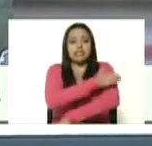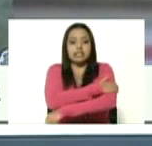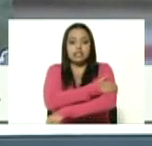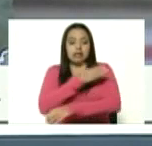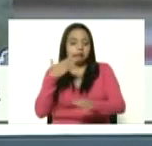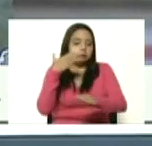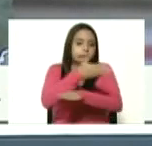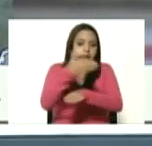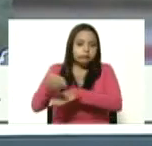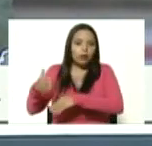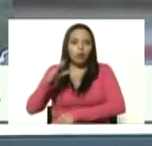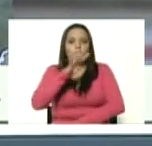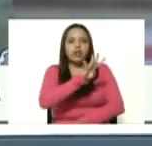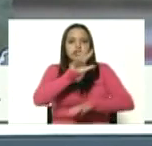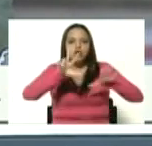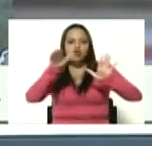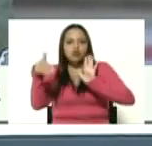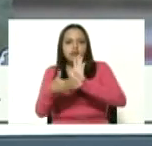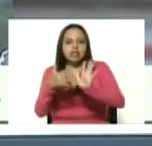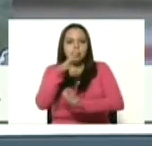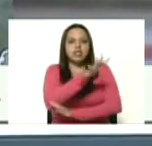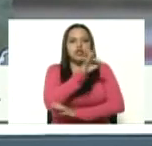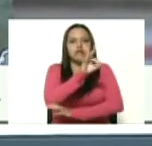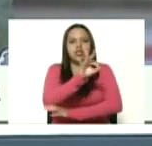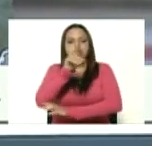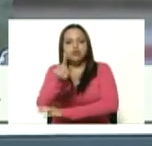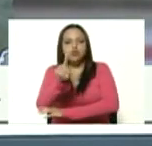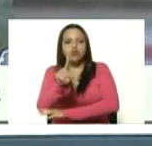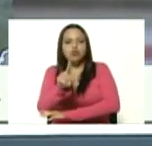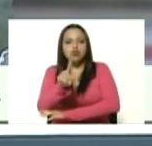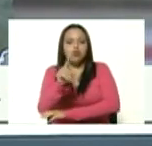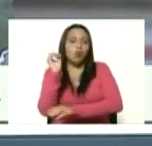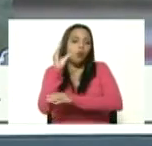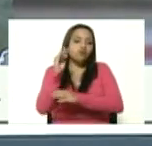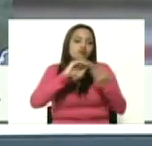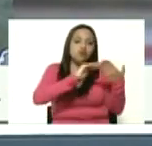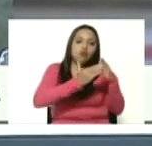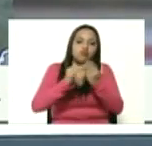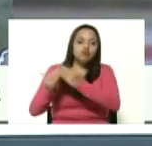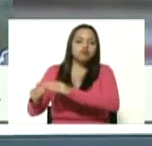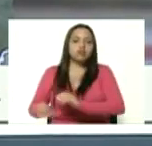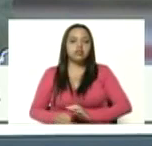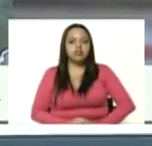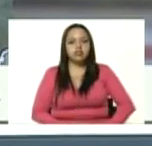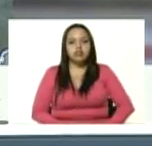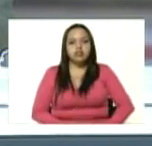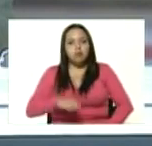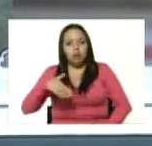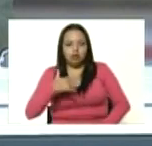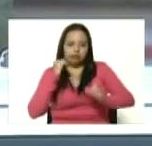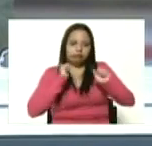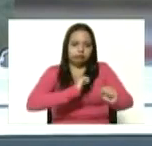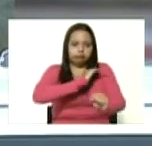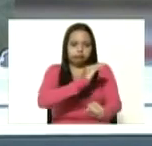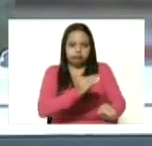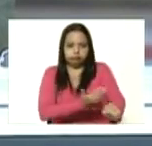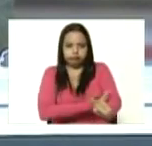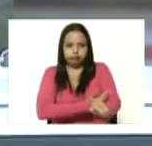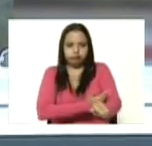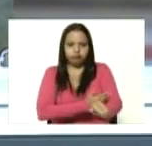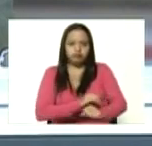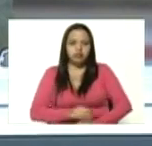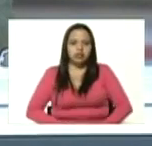a 48.531 consejos comunales para consolidar en los consejos comunales